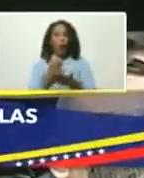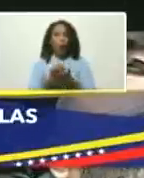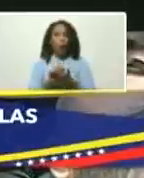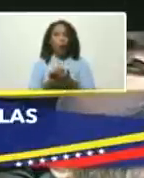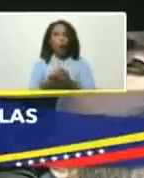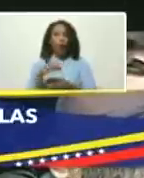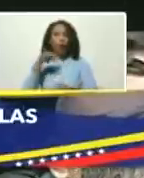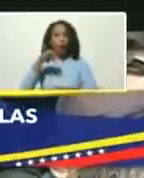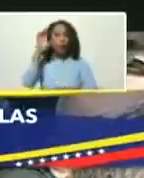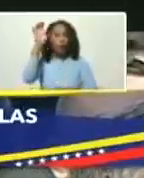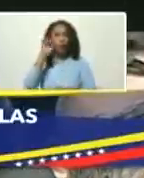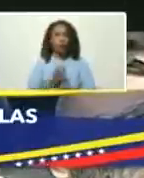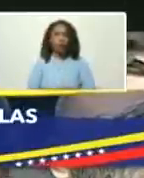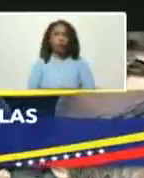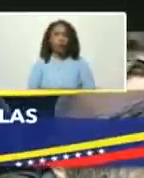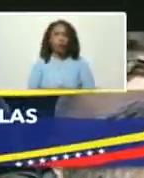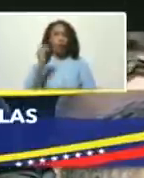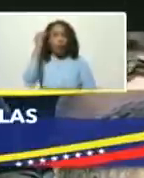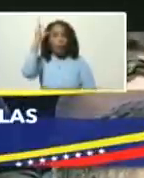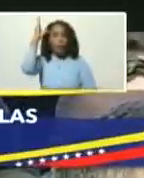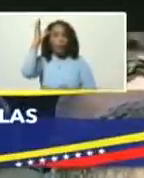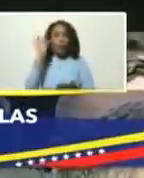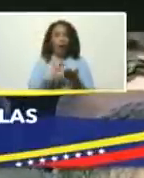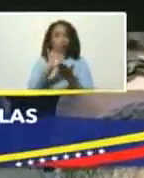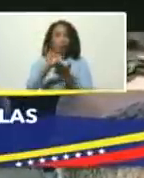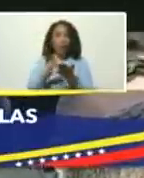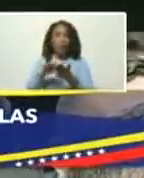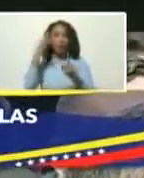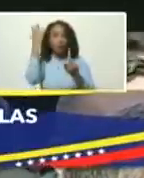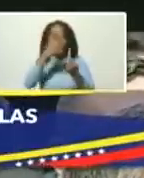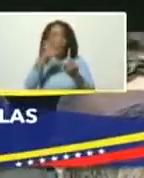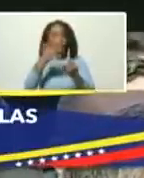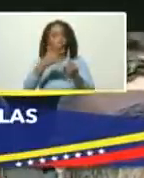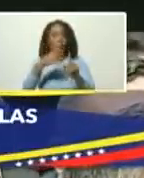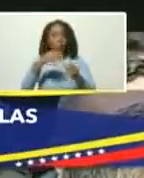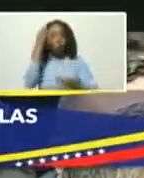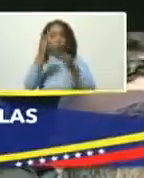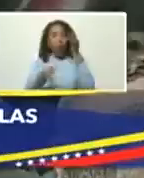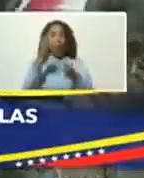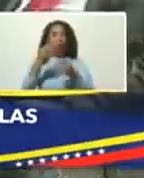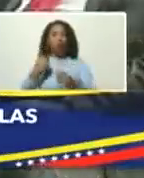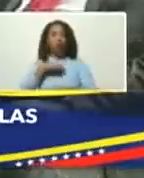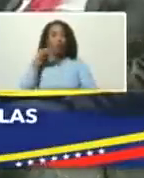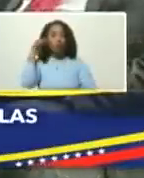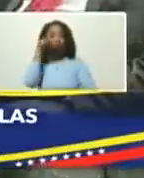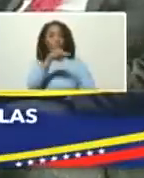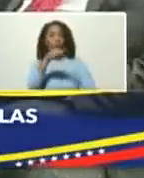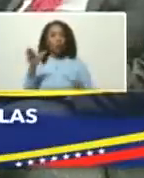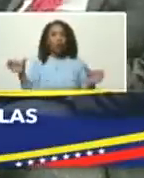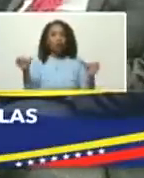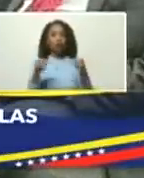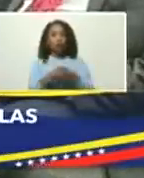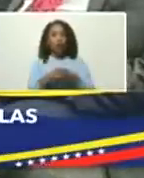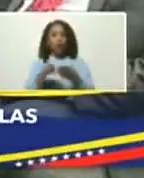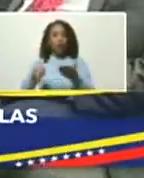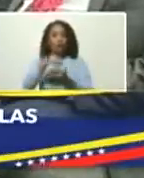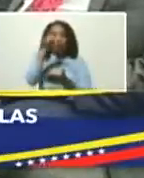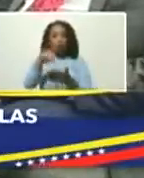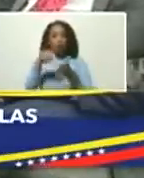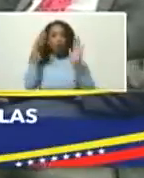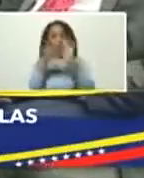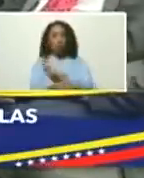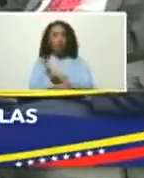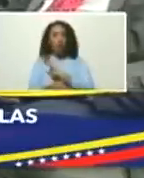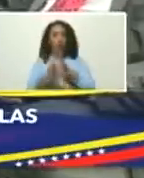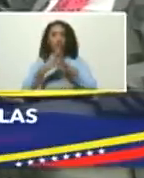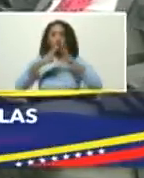patria con la capacidad estratégica además un instrumento jurídico que como lo hemos visto reúne un consenso nacional de